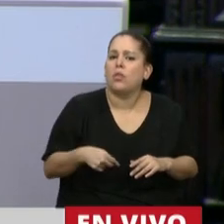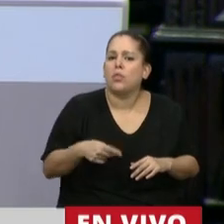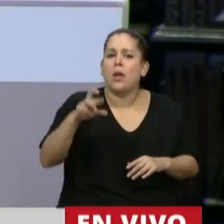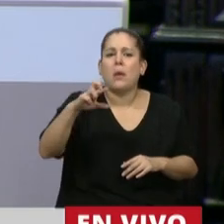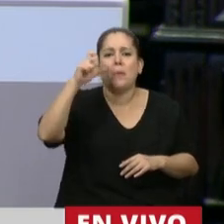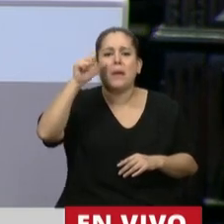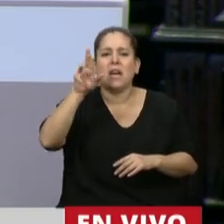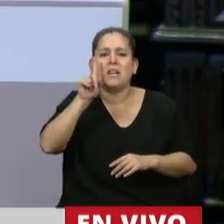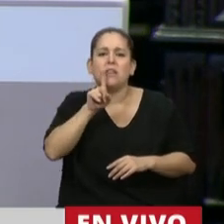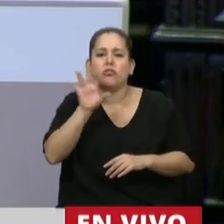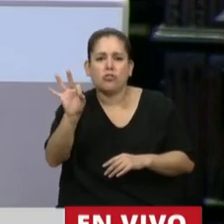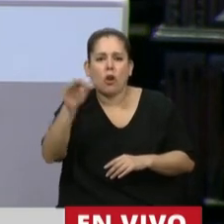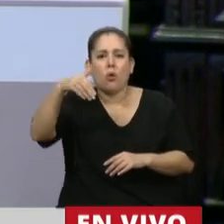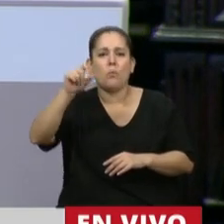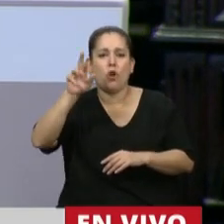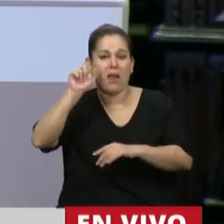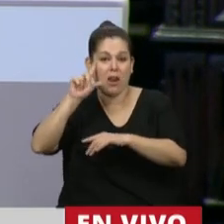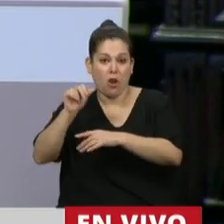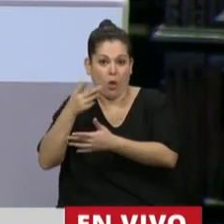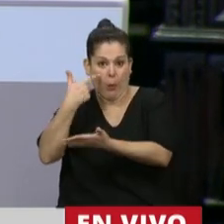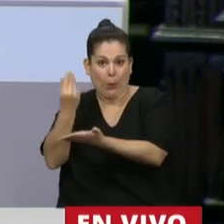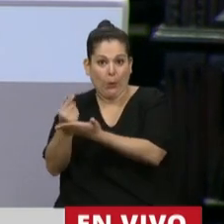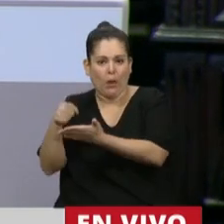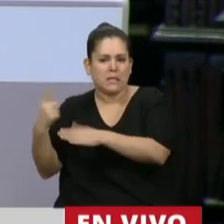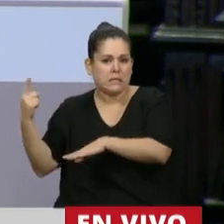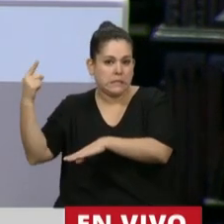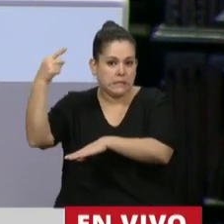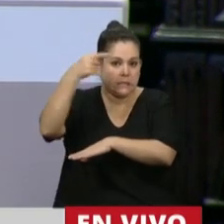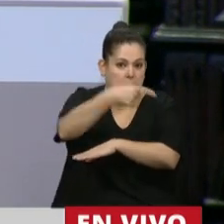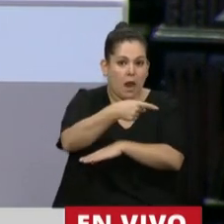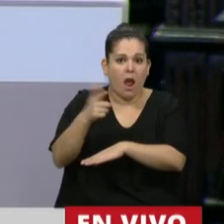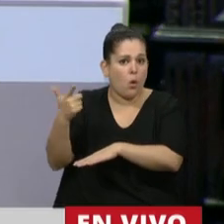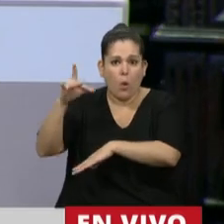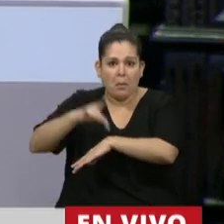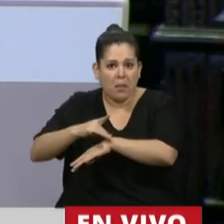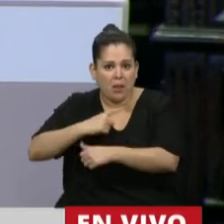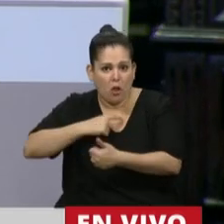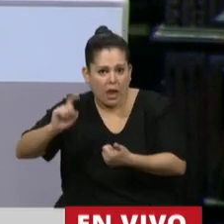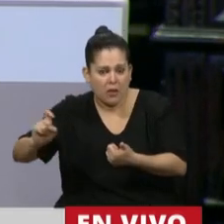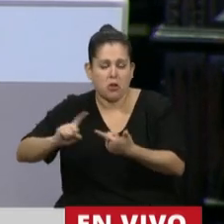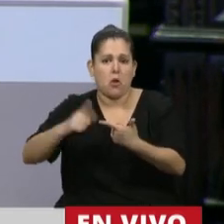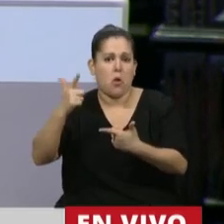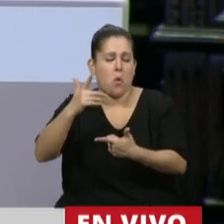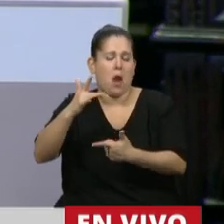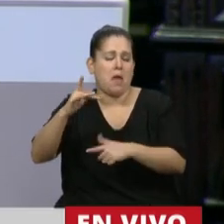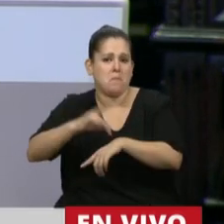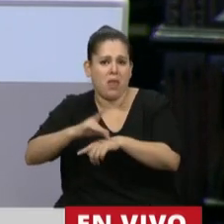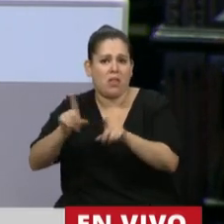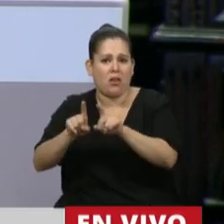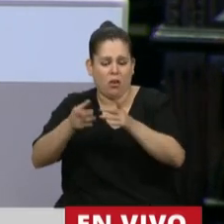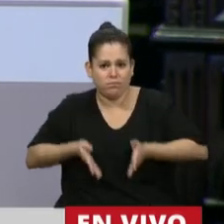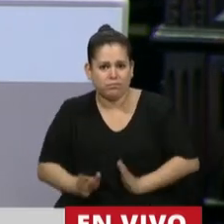donde no solamente no tenía cardiólogo, tampoco hay quien atienda un parto. ¿Y a dónde llegó? A Caleta Olivia,